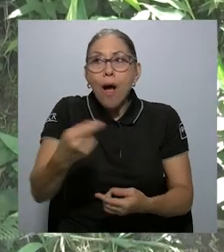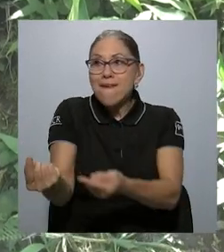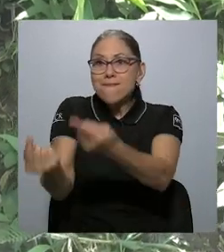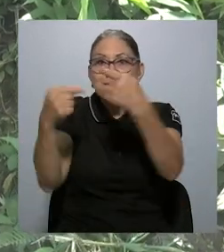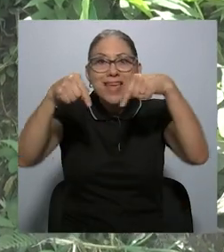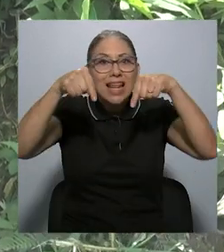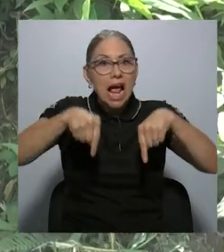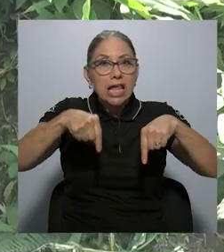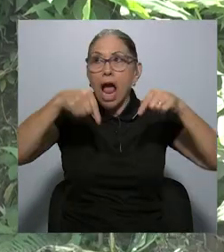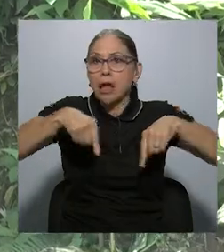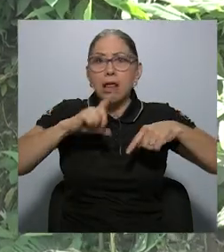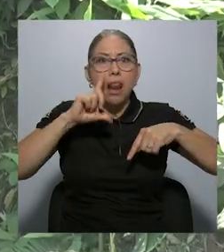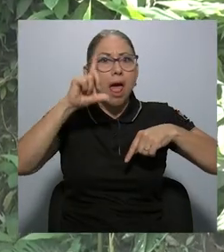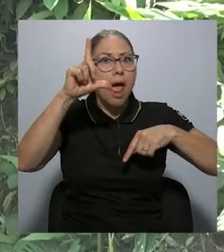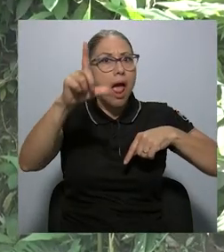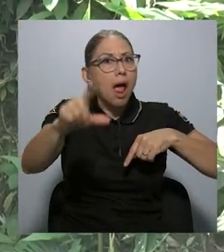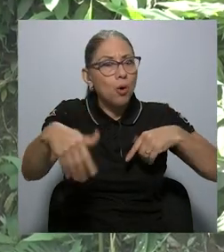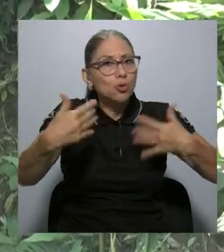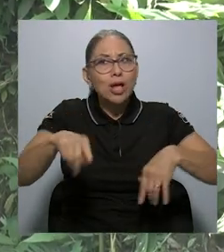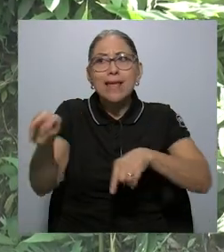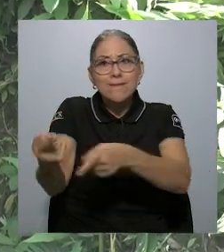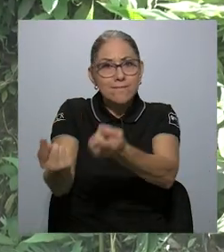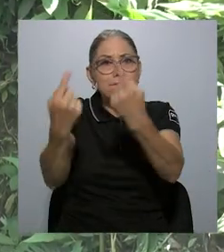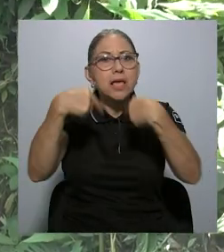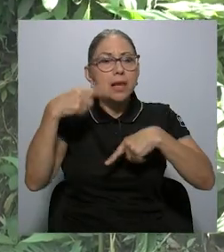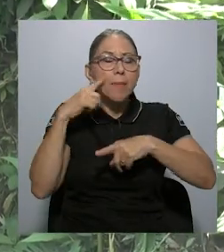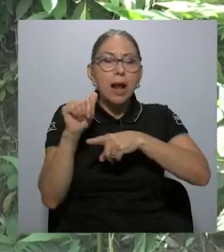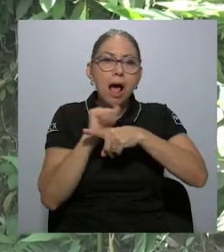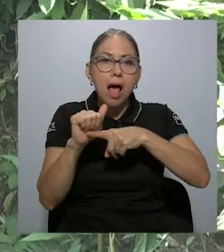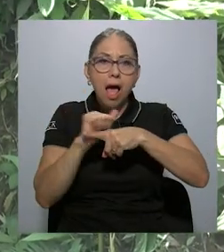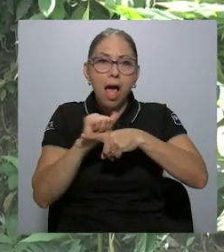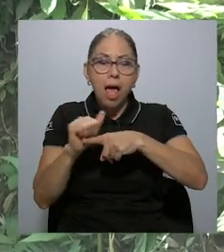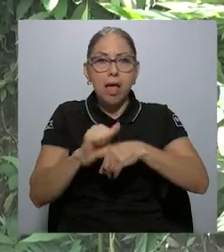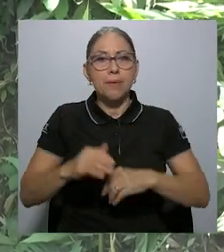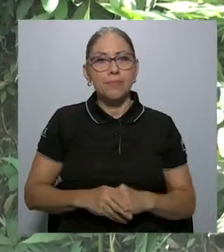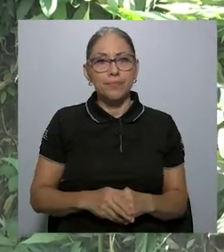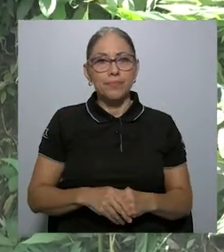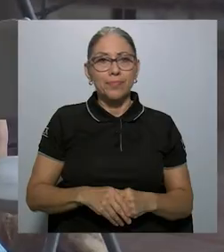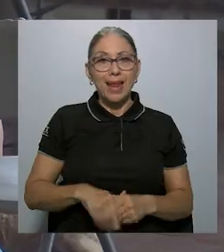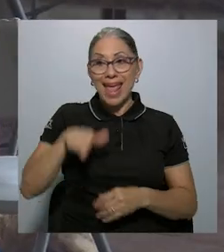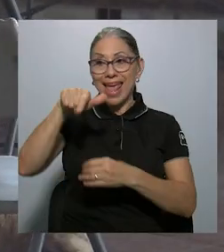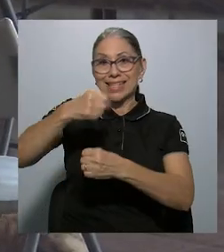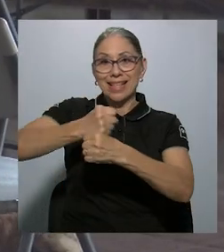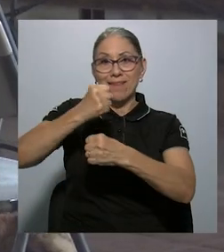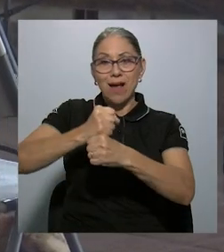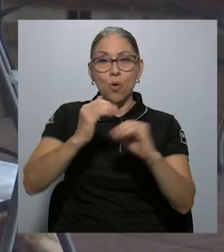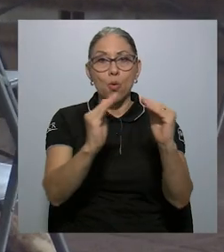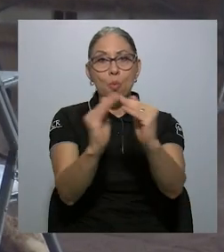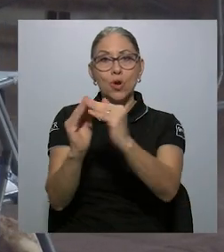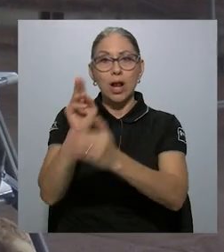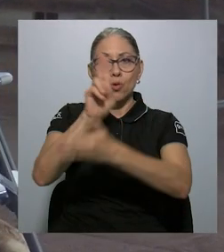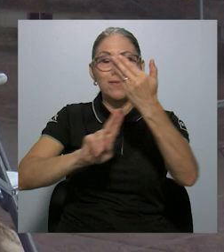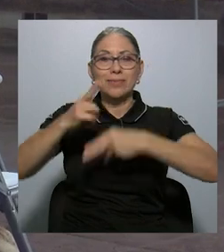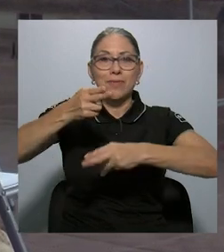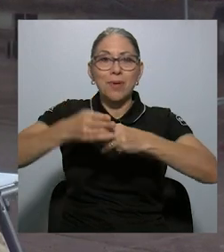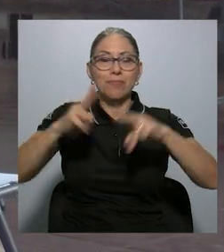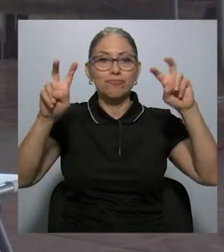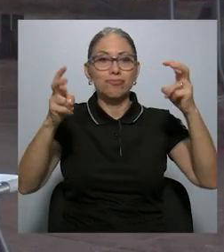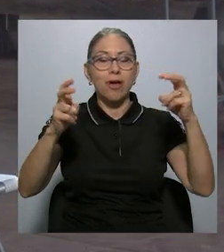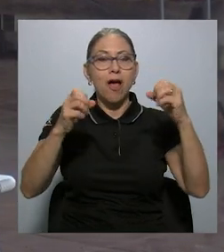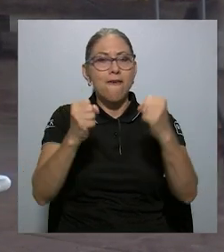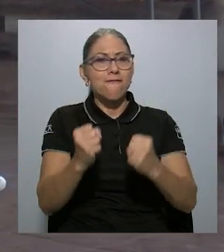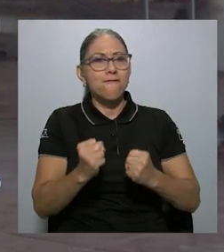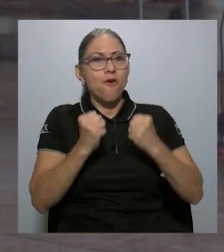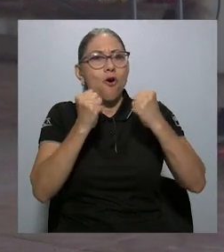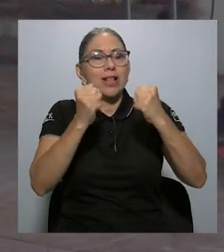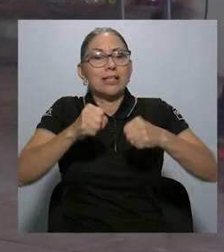venir aquí a tan lejos, en las zonas lejos, a dar las capacitaciones. Este trabajo comunal universitario se